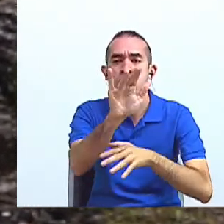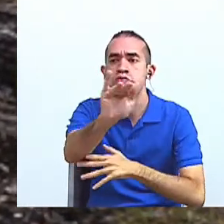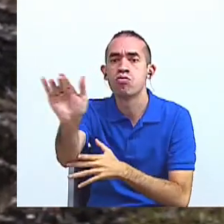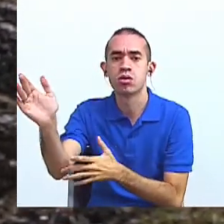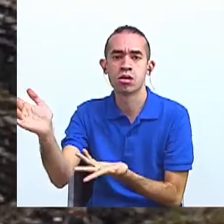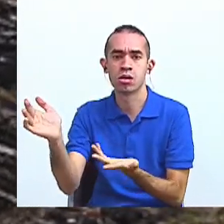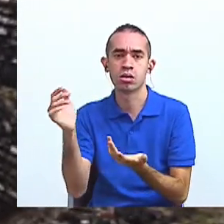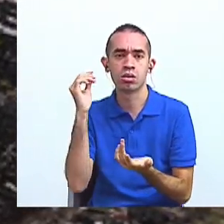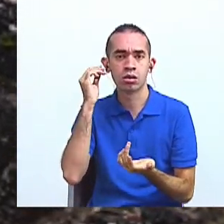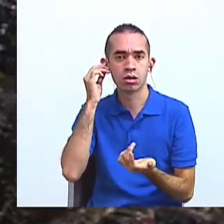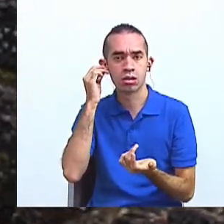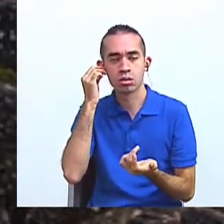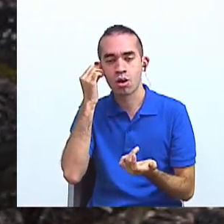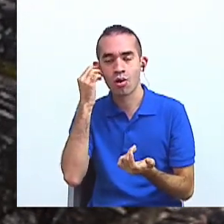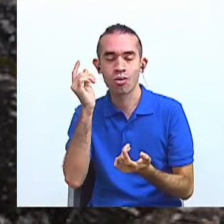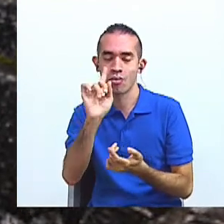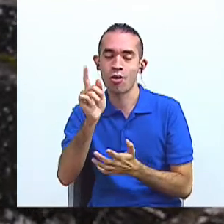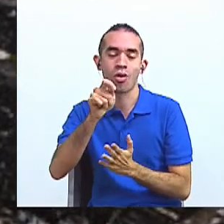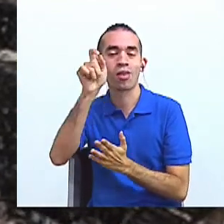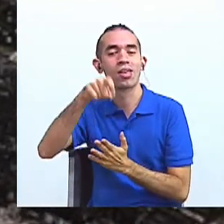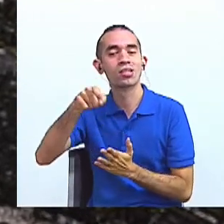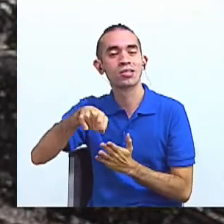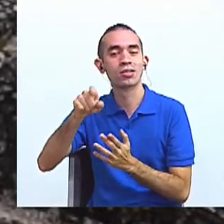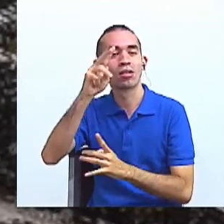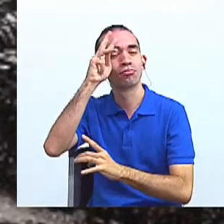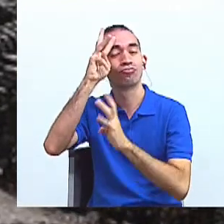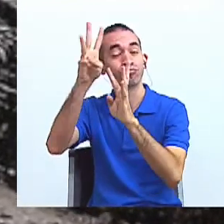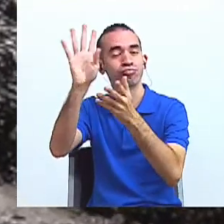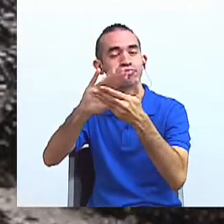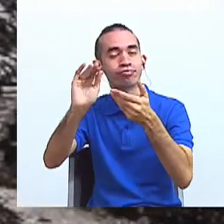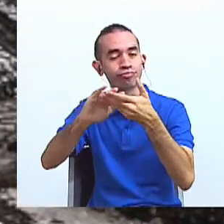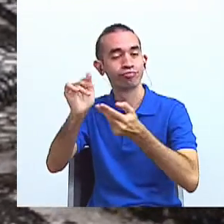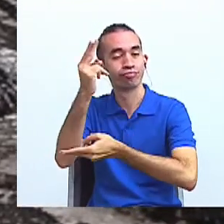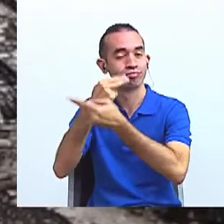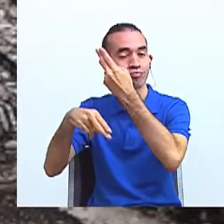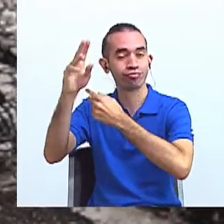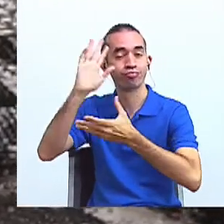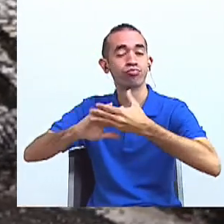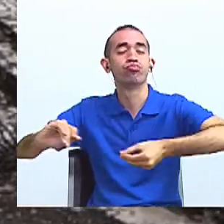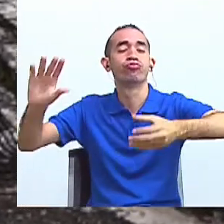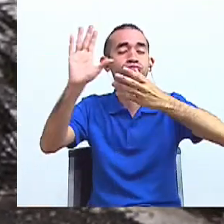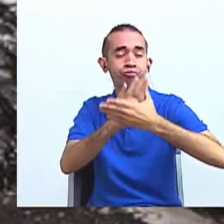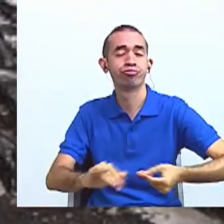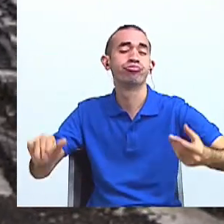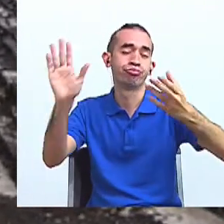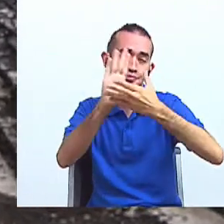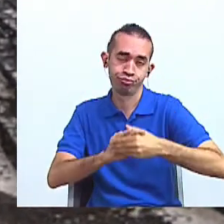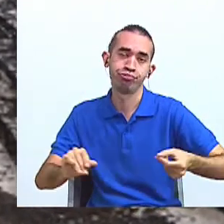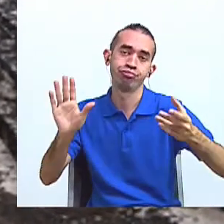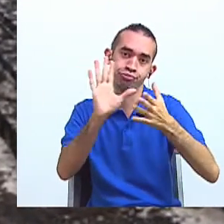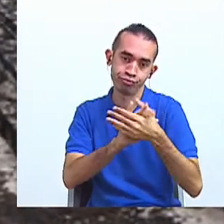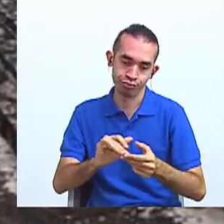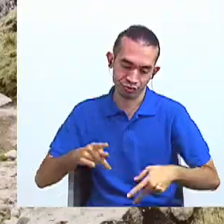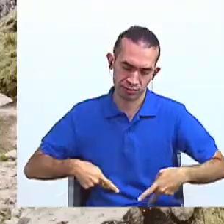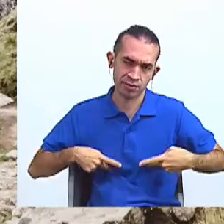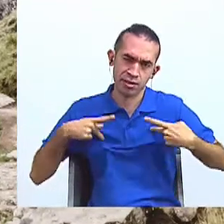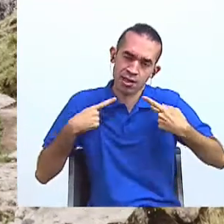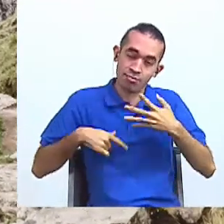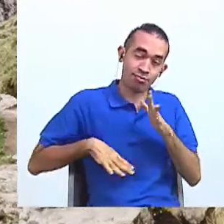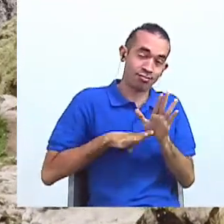necesario inventar y contar historias como la mejor manera de enriquecer sus vidas.